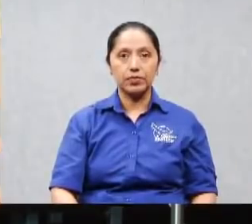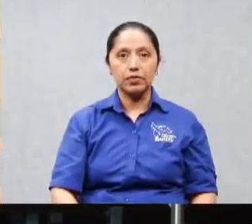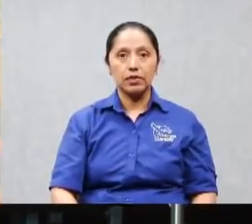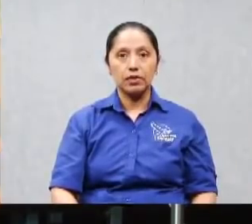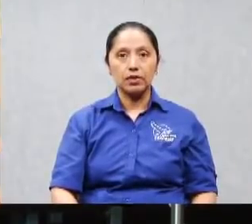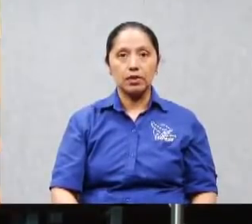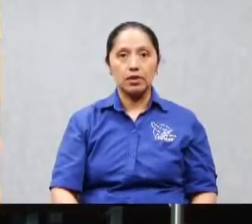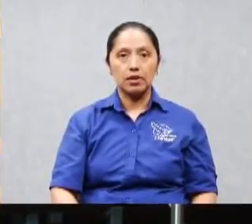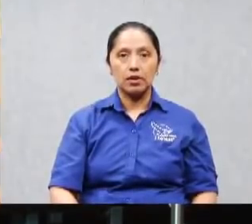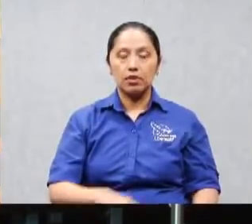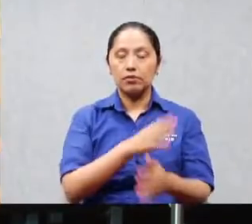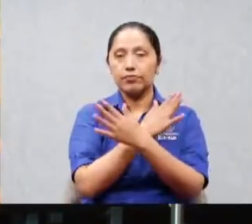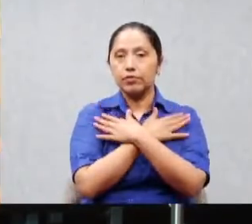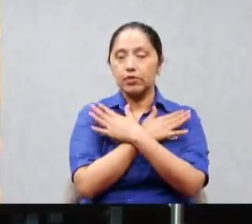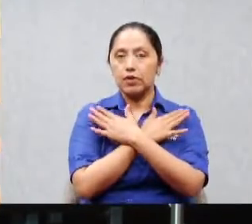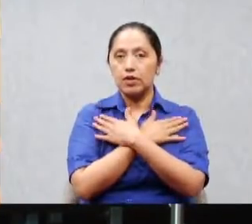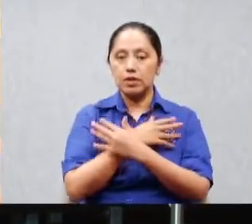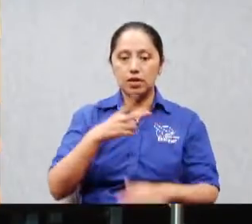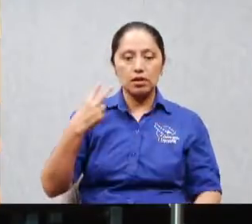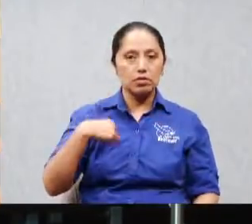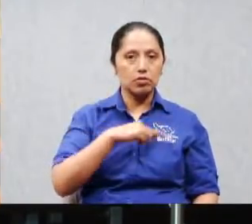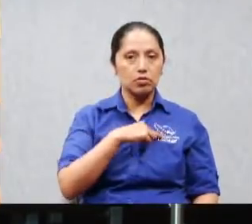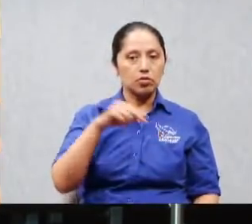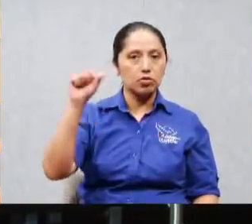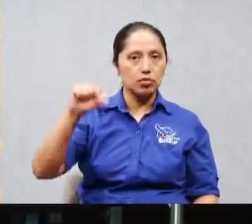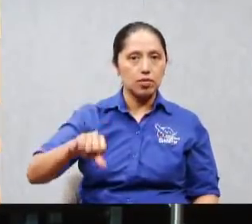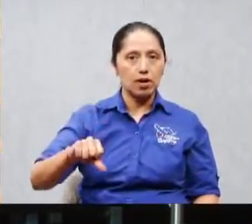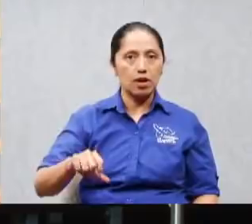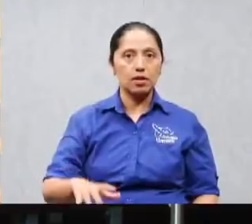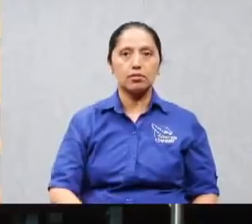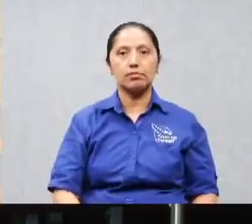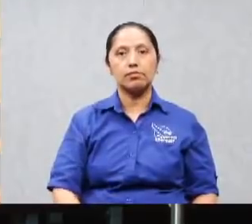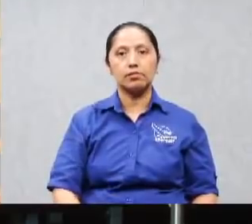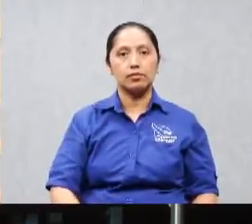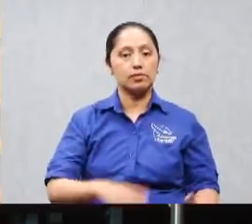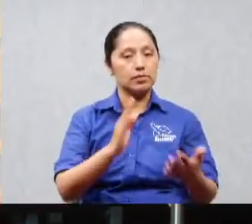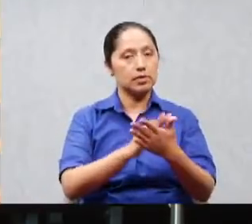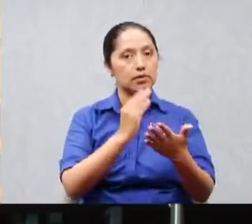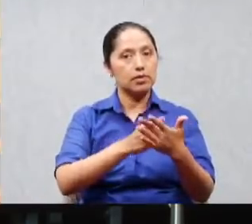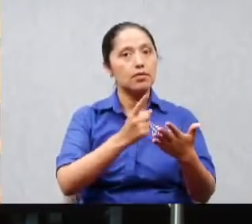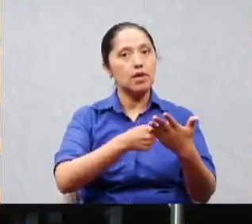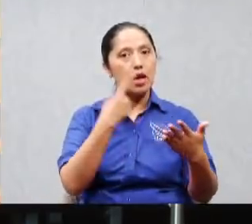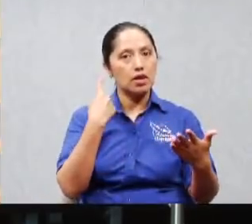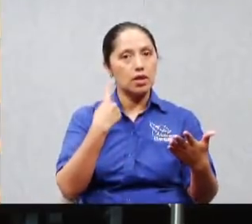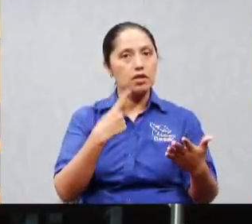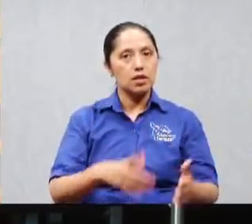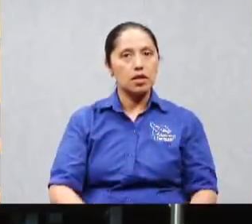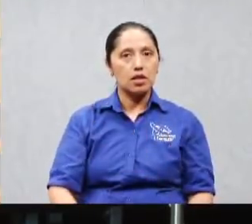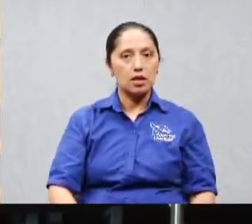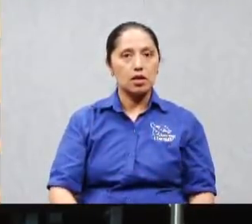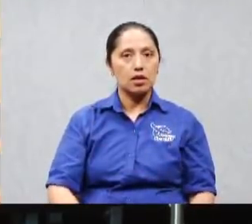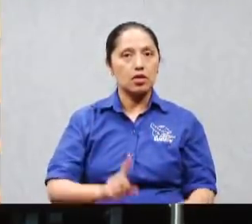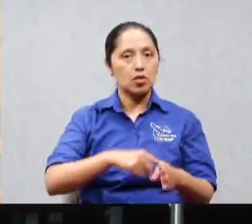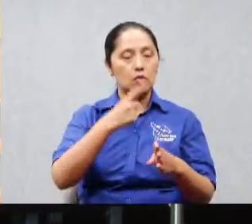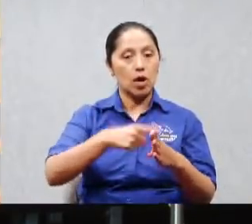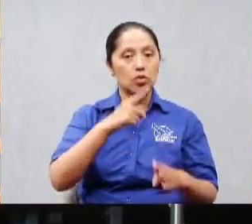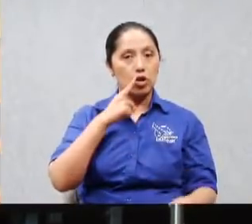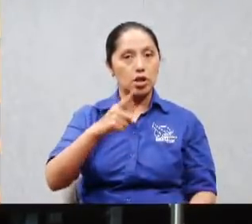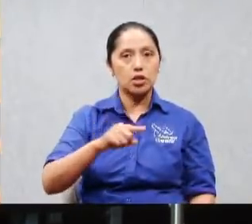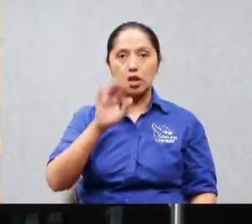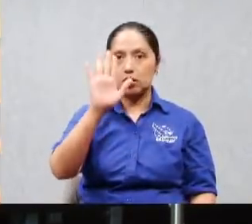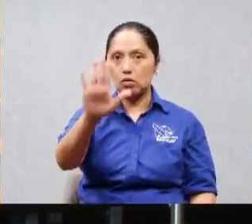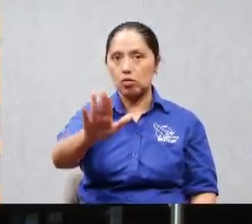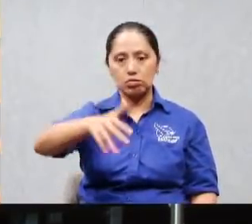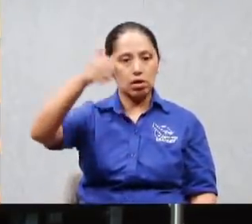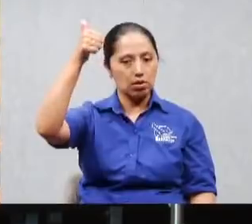eso lo dijo el Señor que cuando los hombres nos estén felicitando usted si es buen cristiano mire porque